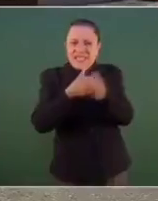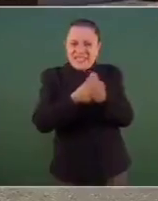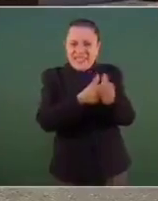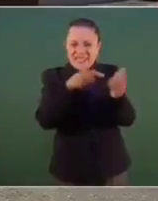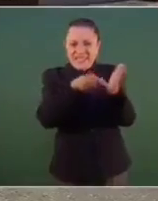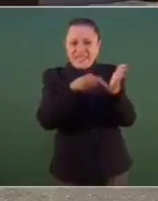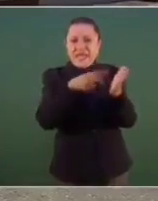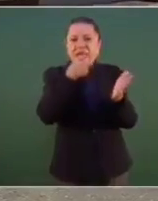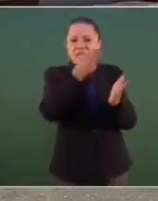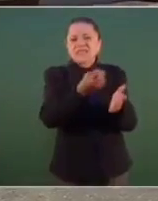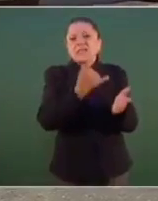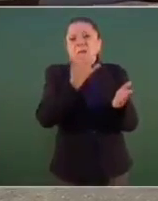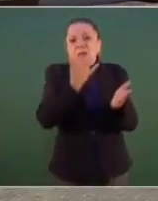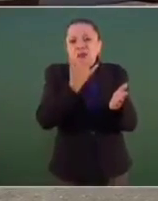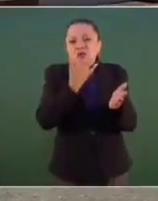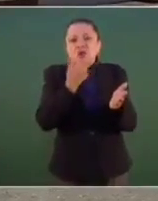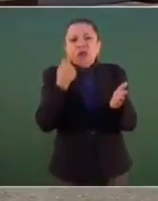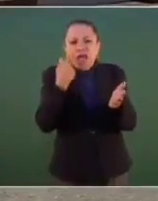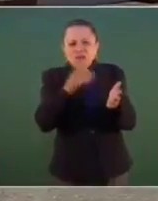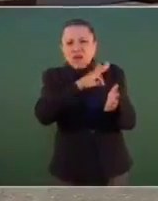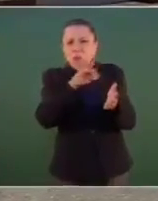entonces…